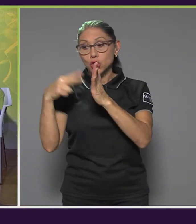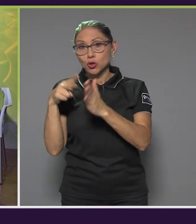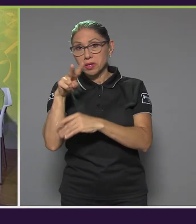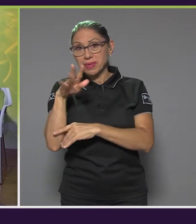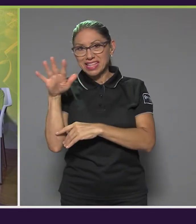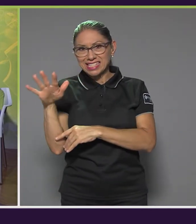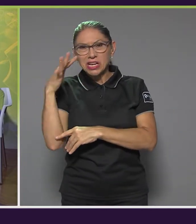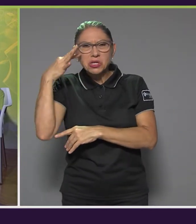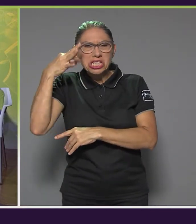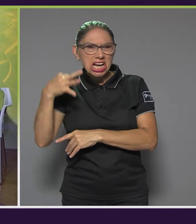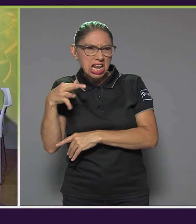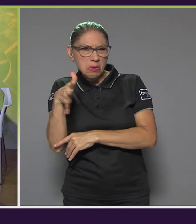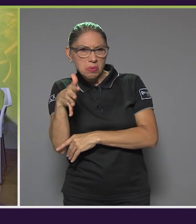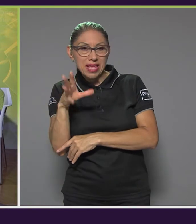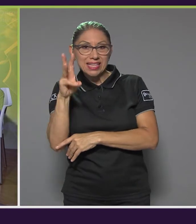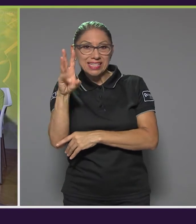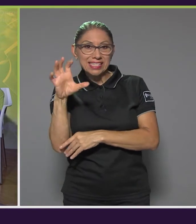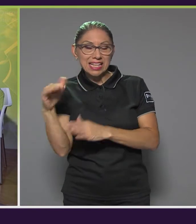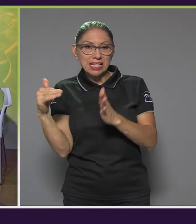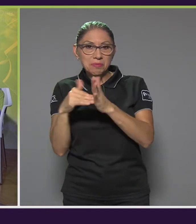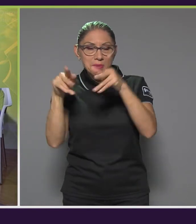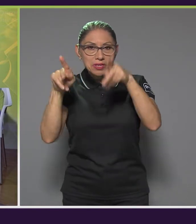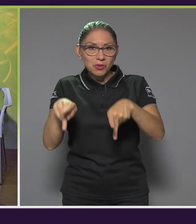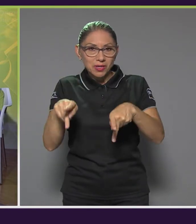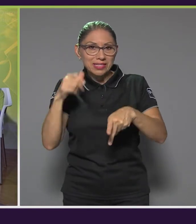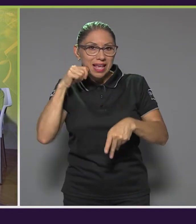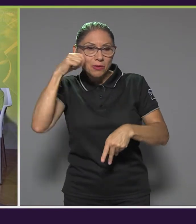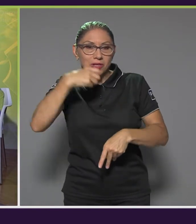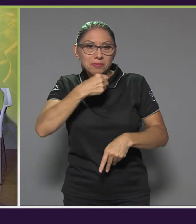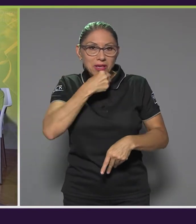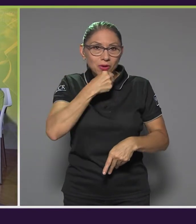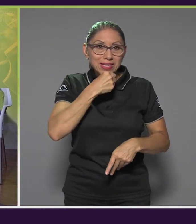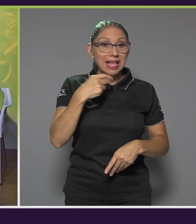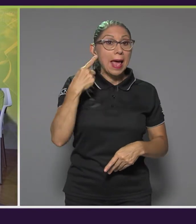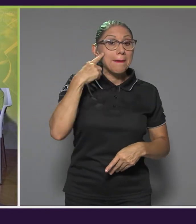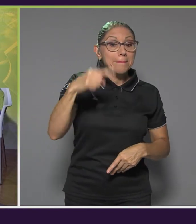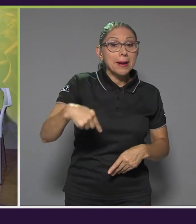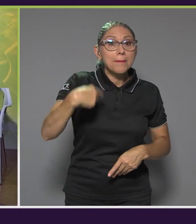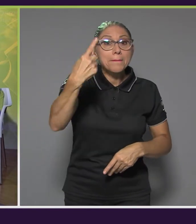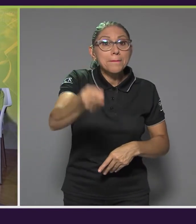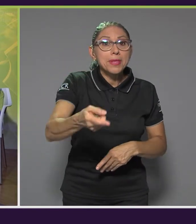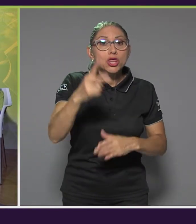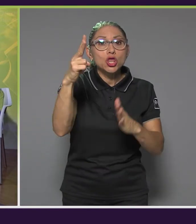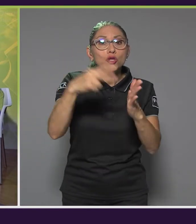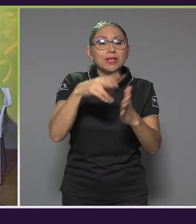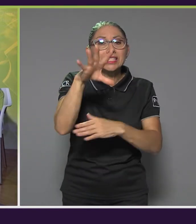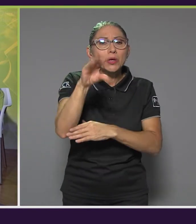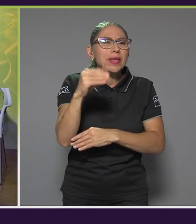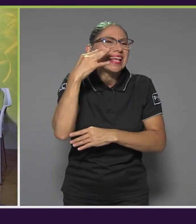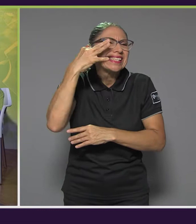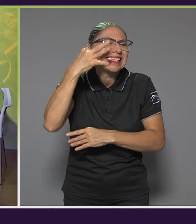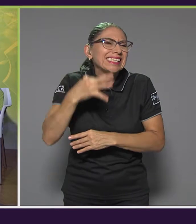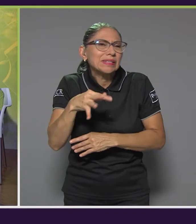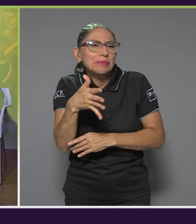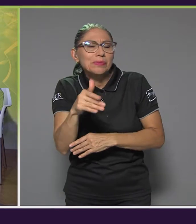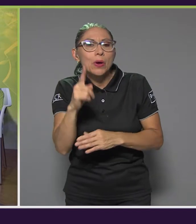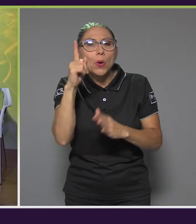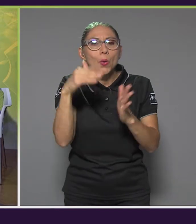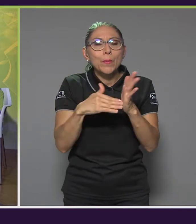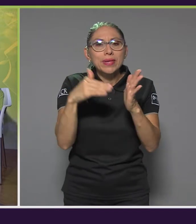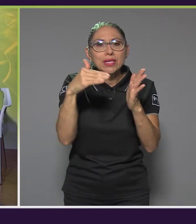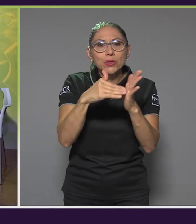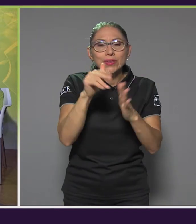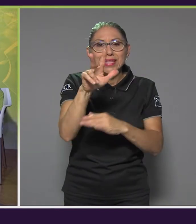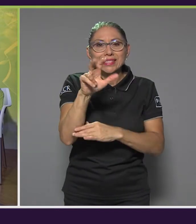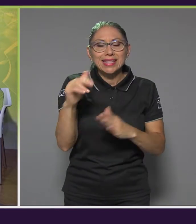que ronden los 600 mil personas adultas mayores y para 2050 se calcula que habrá alrededor de un millón 300 mil personas